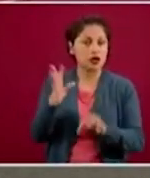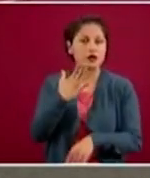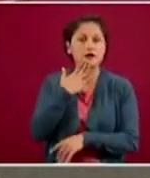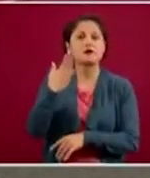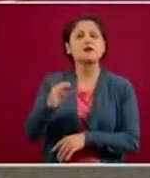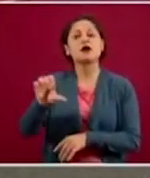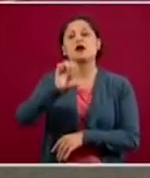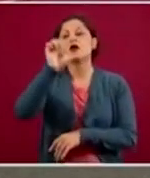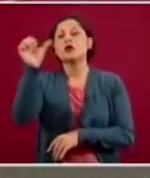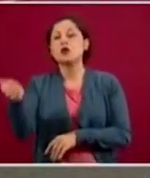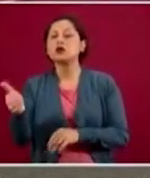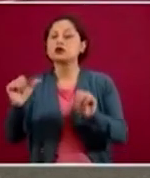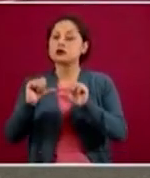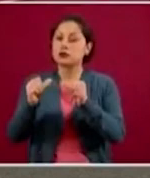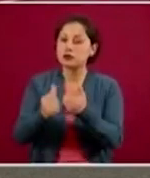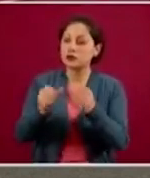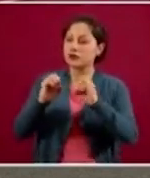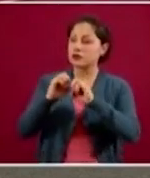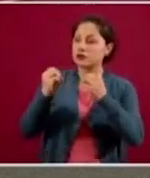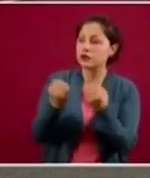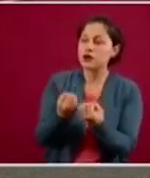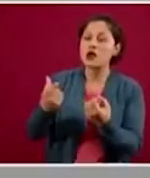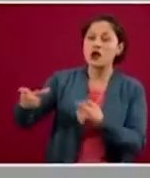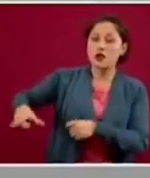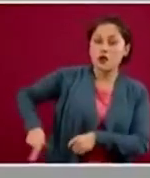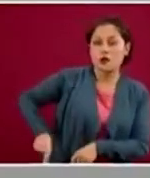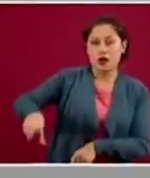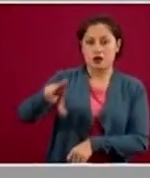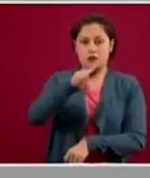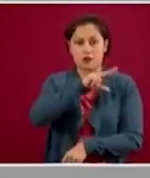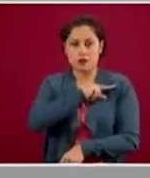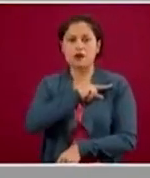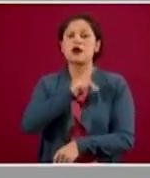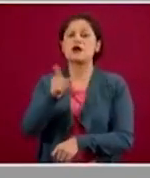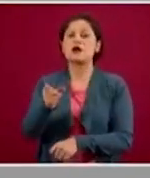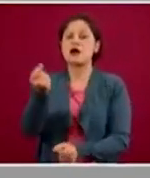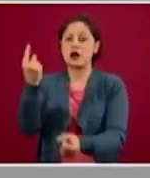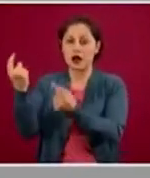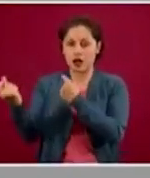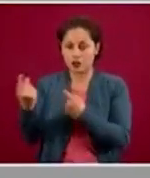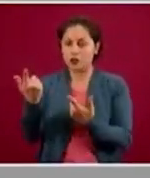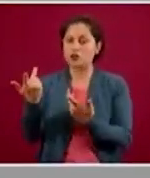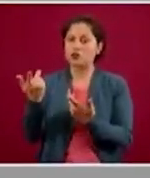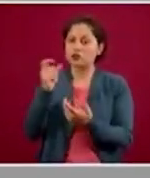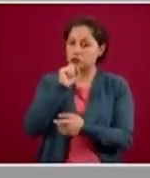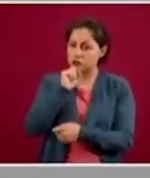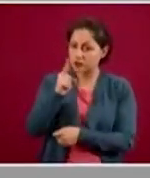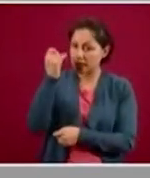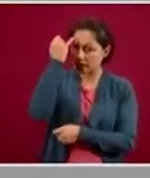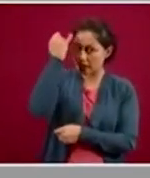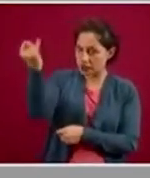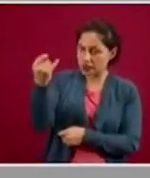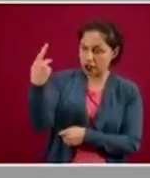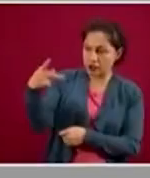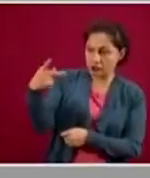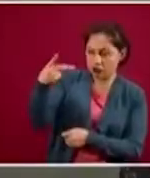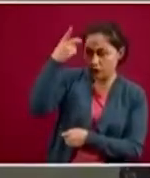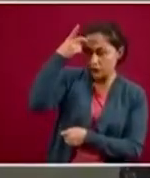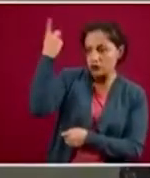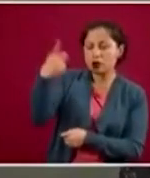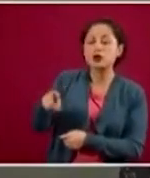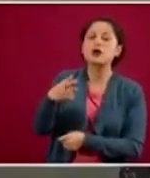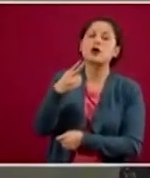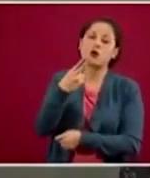sociales o privadas, como los que tienen la propiedad intelectual de alguno de estos elementos. Y es el momento de usarlos,